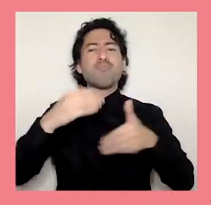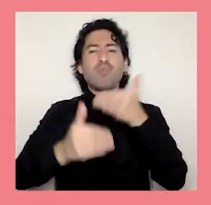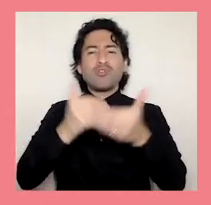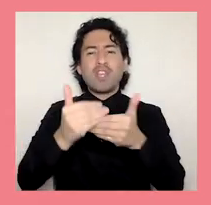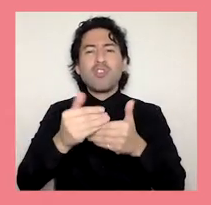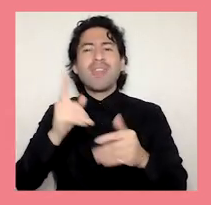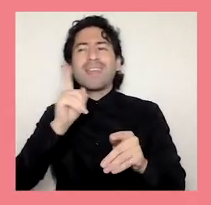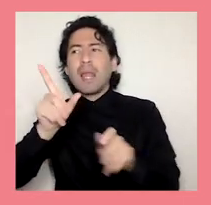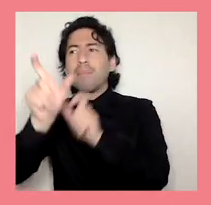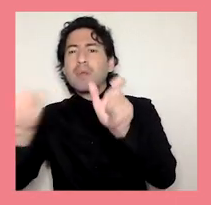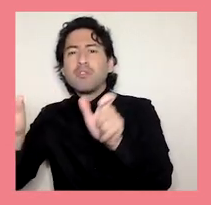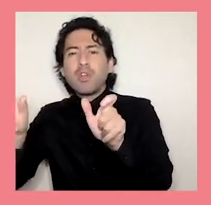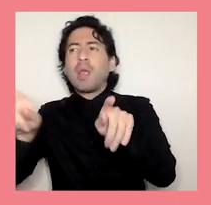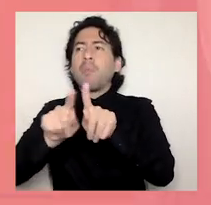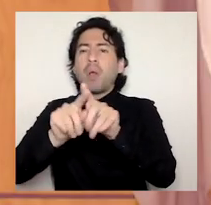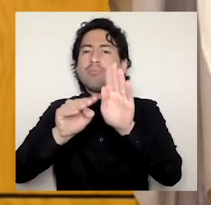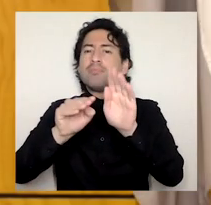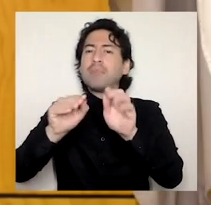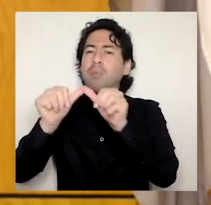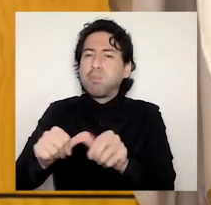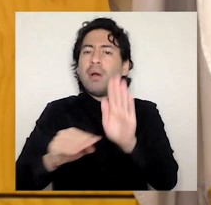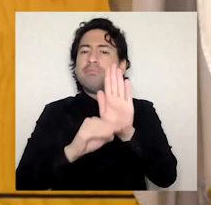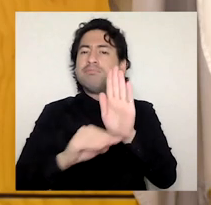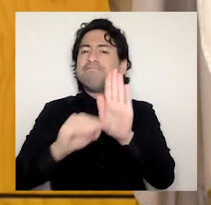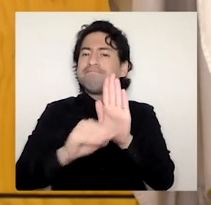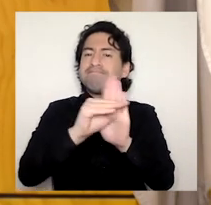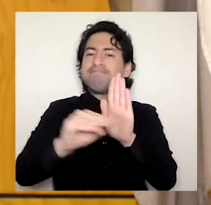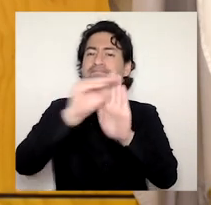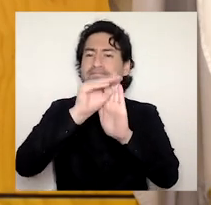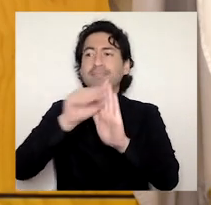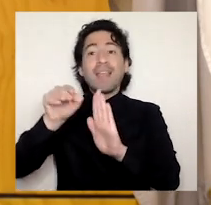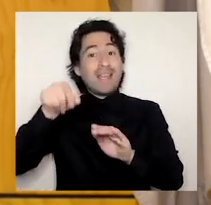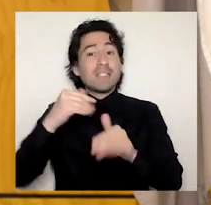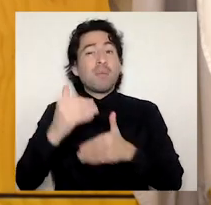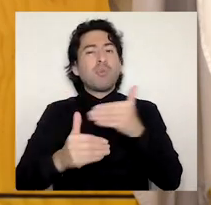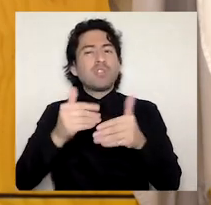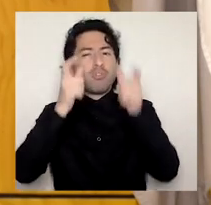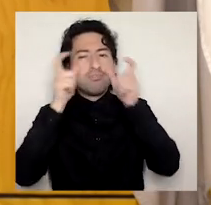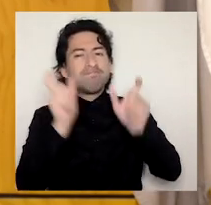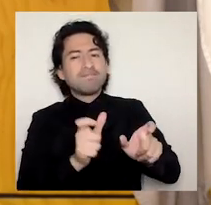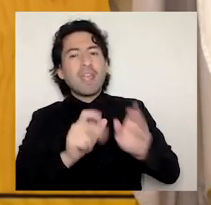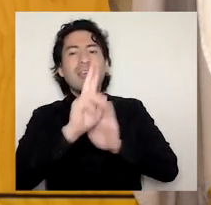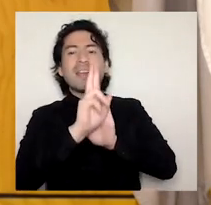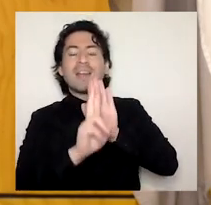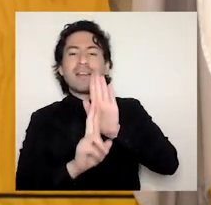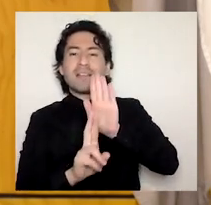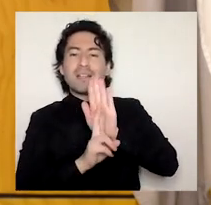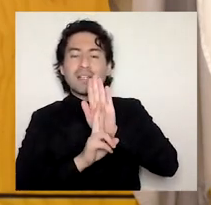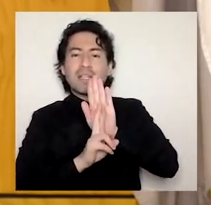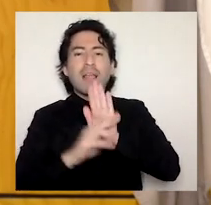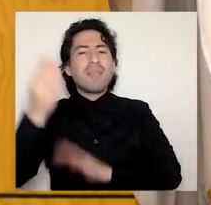Académico que data del año 2005. En este sentido sabemos que por un tema de justicia académica debemos